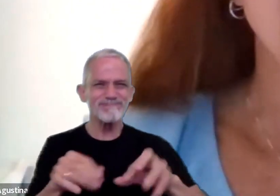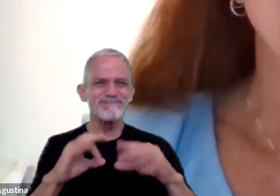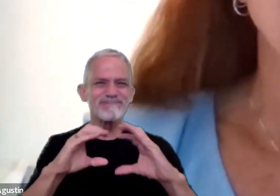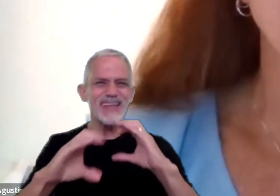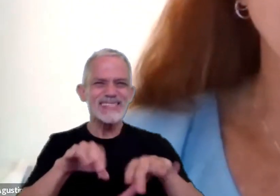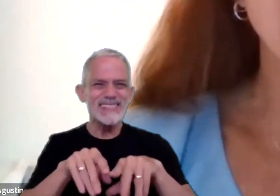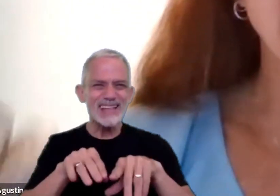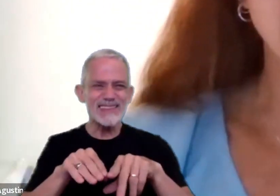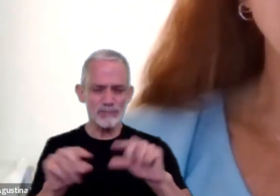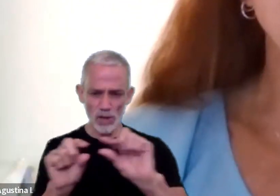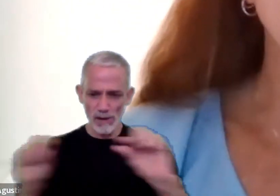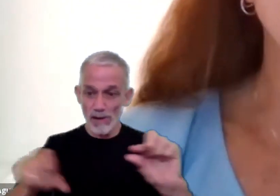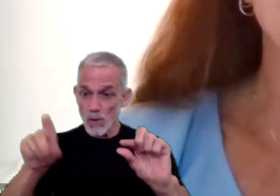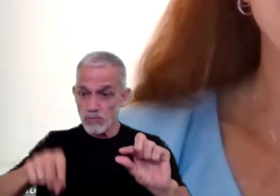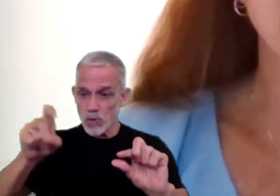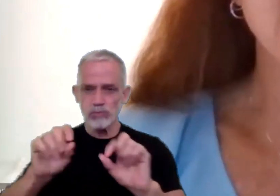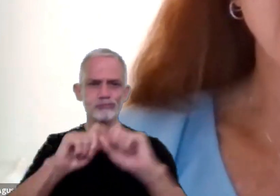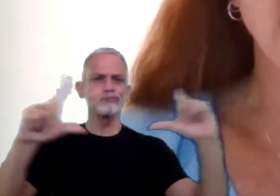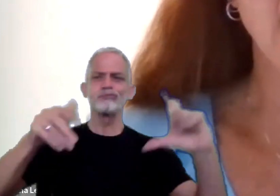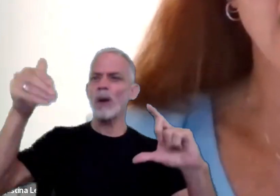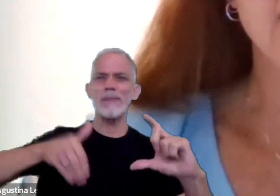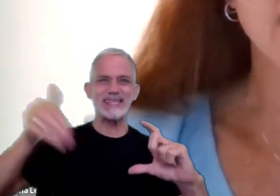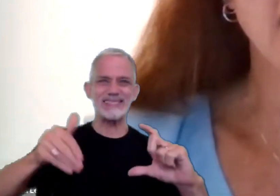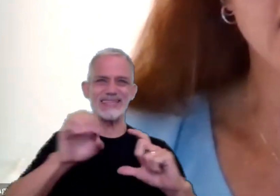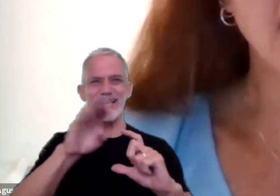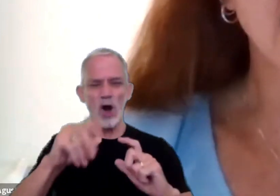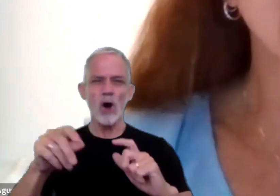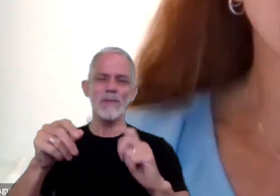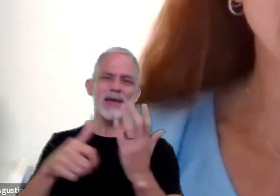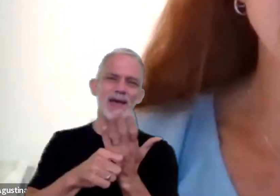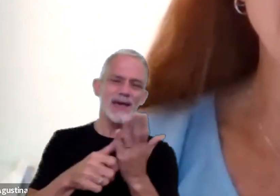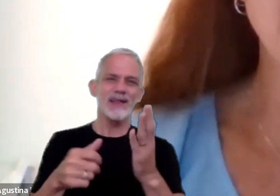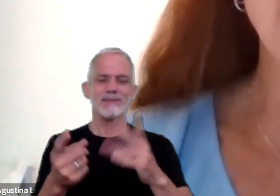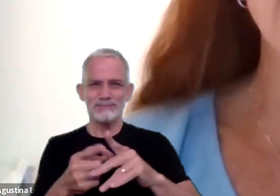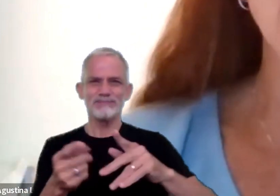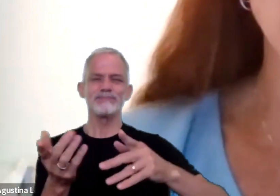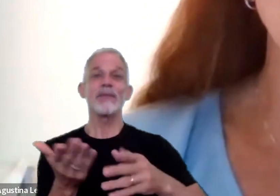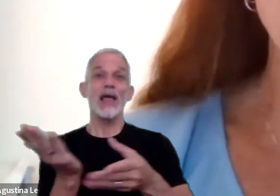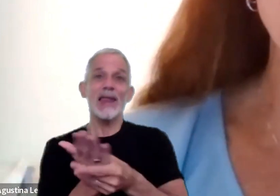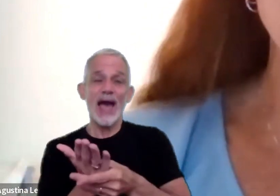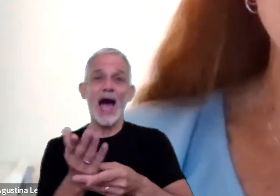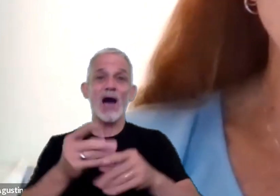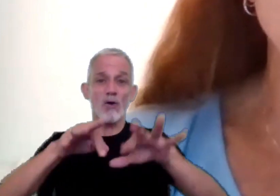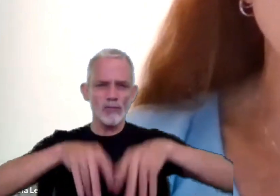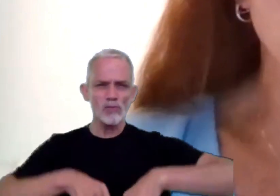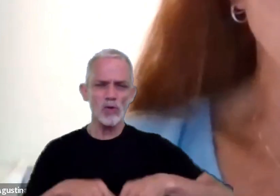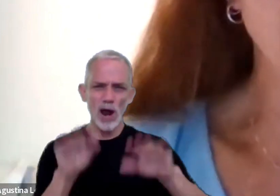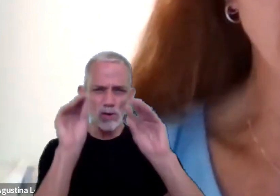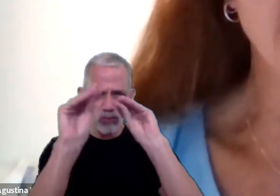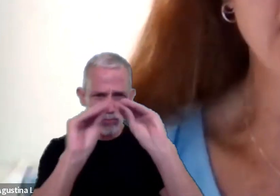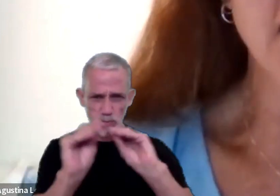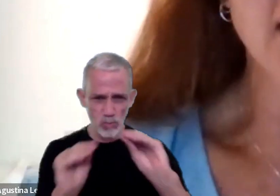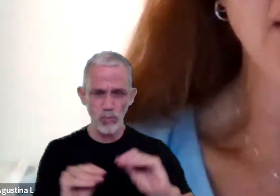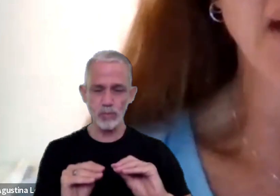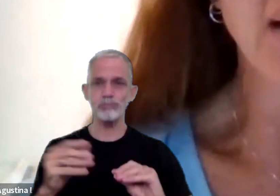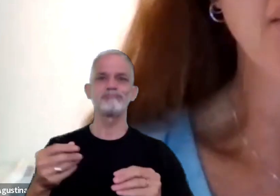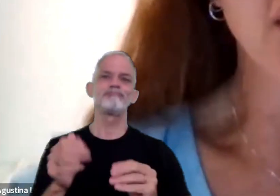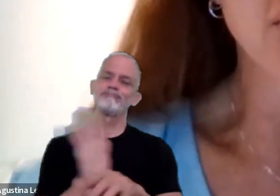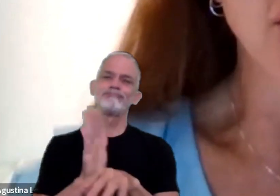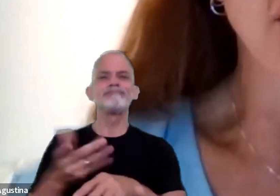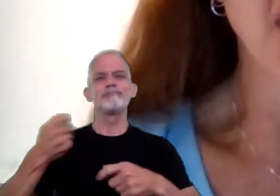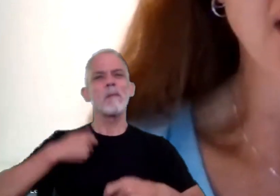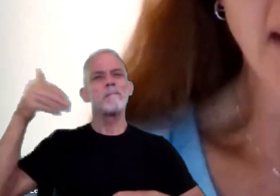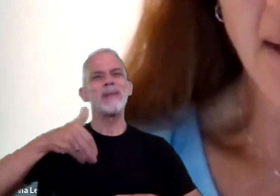chat recuerden que a través de ingresar ahí ingresan el formulario lo completan y con eso nos dan el presente